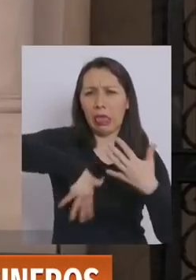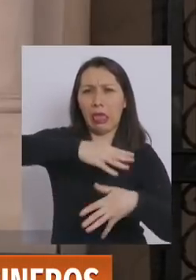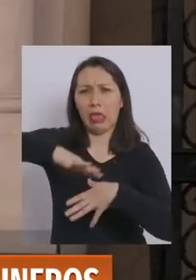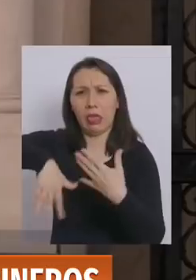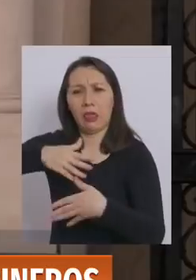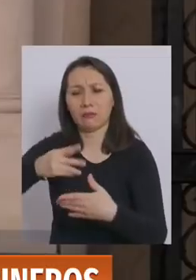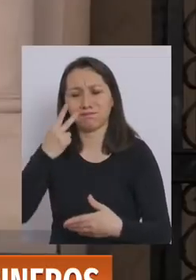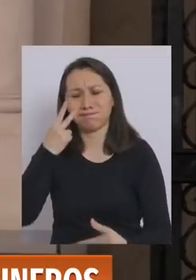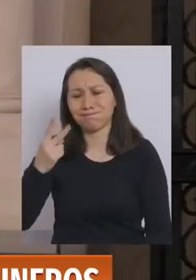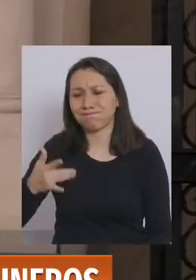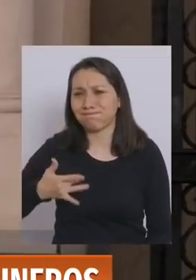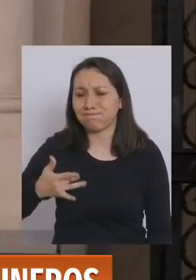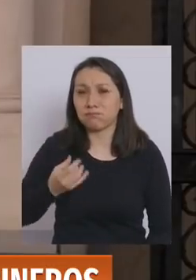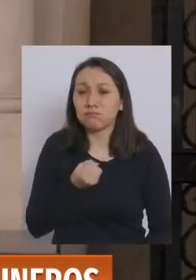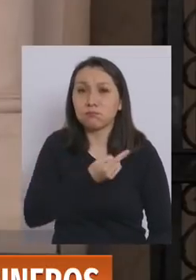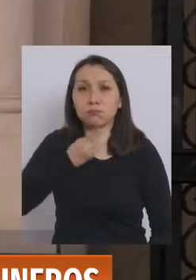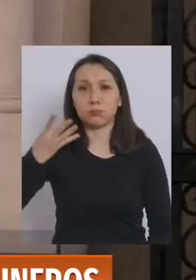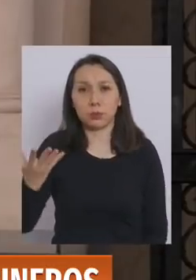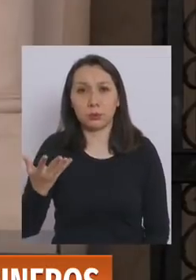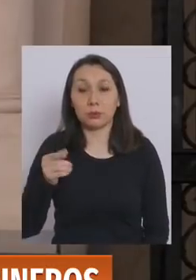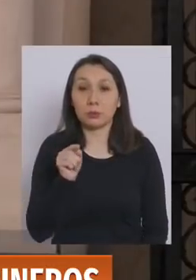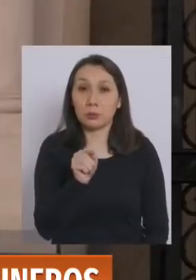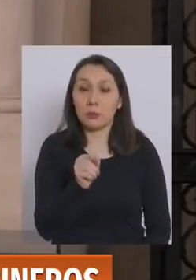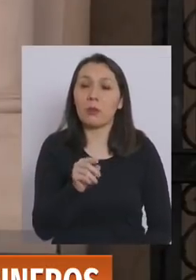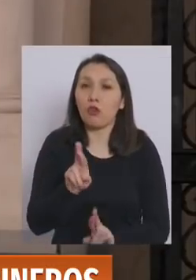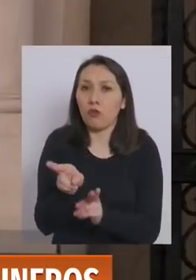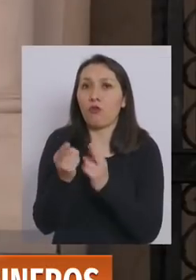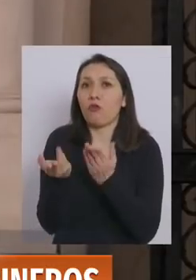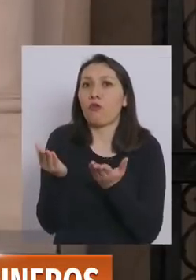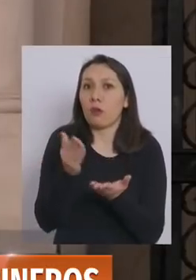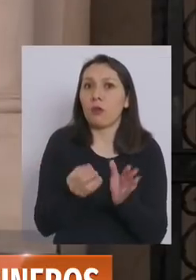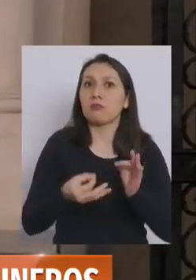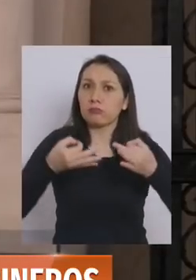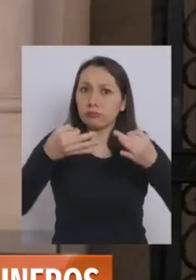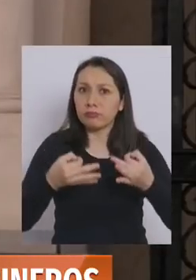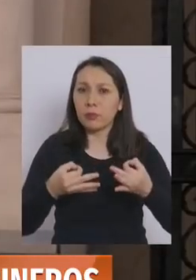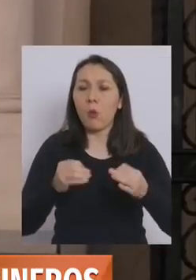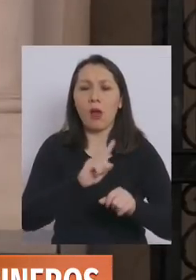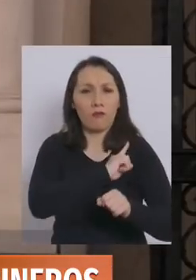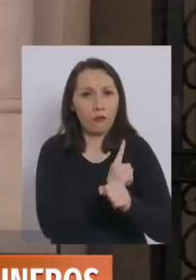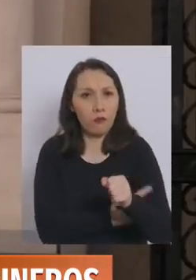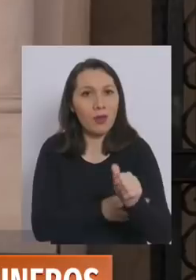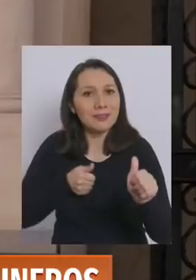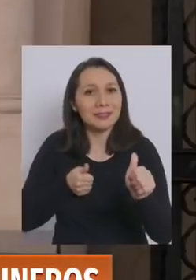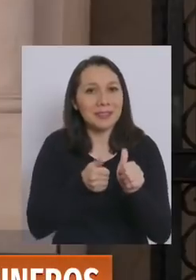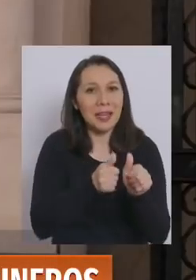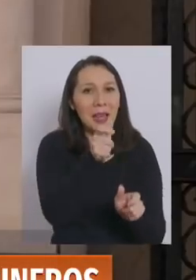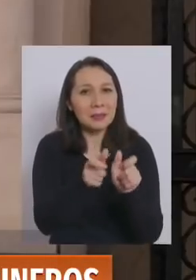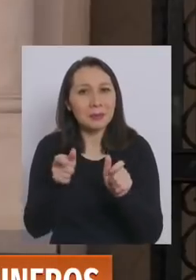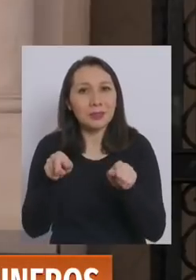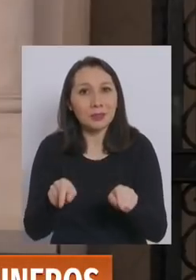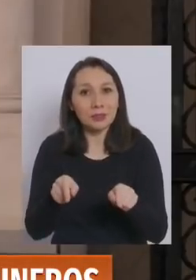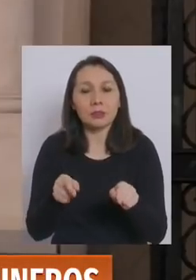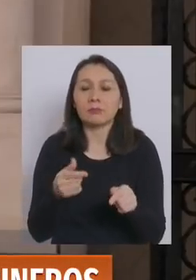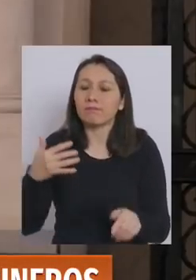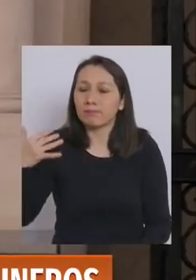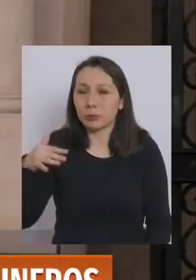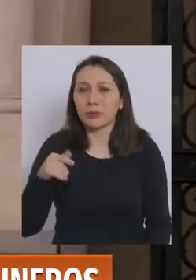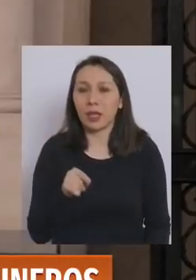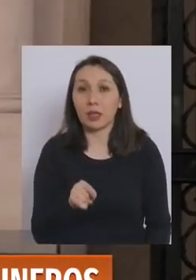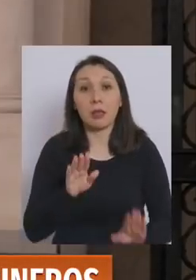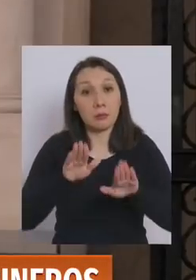lamentablemente hemos visto muchas veces. Y para ello, recuperar esa legitimidad, recuperar esa fuerza, esa cercanía, es una cuestión central.